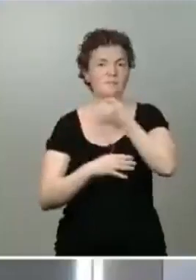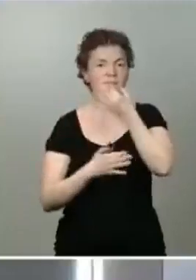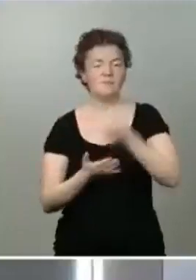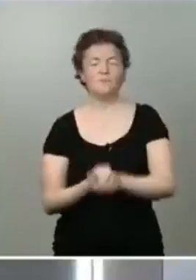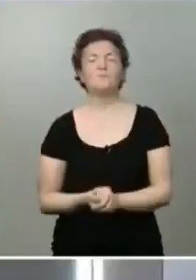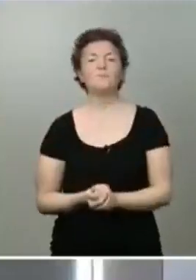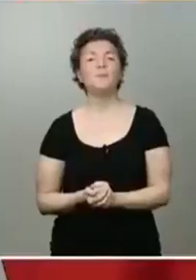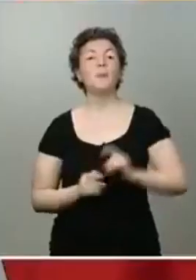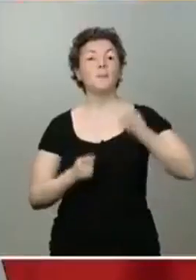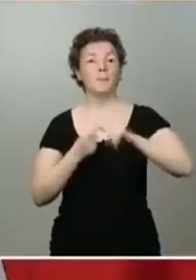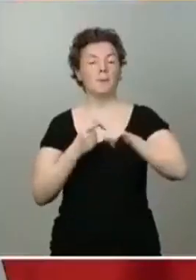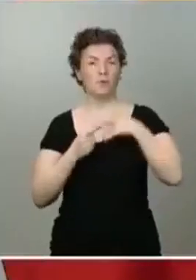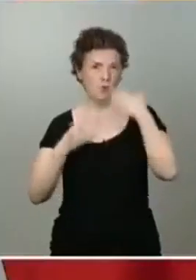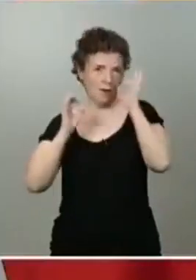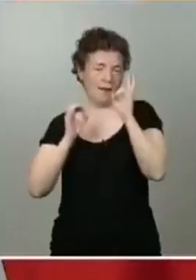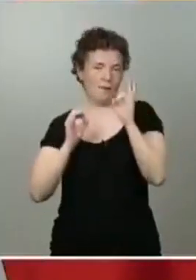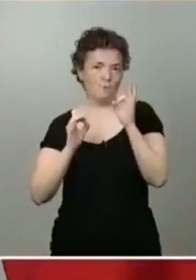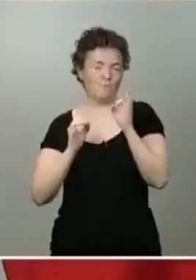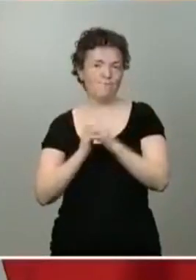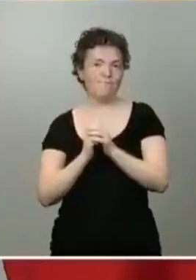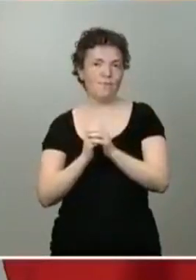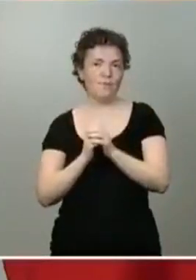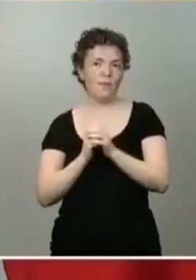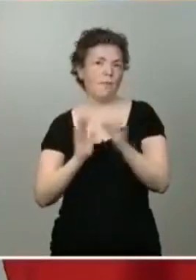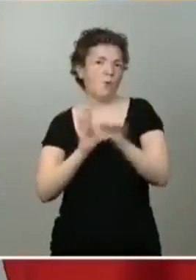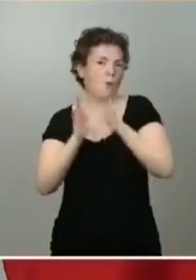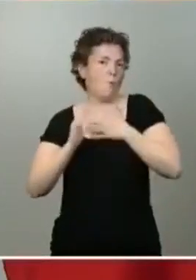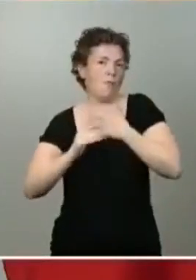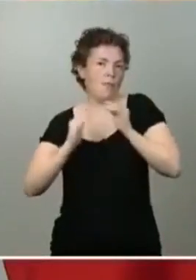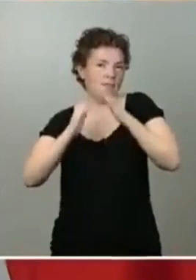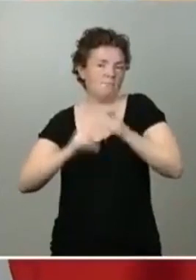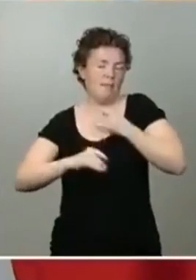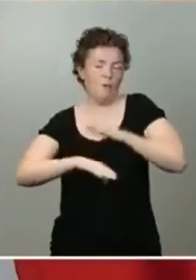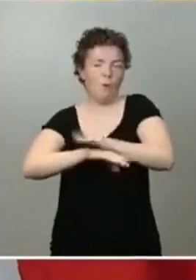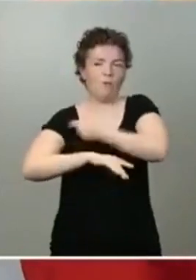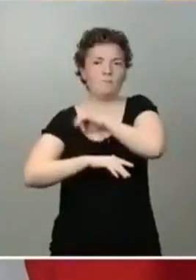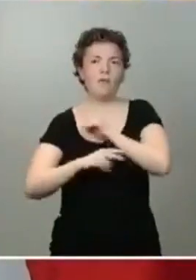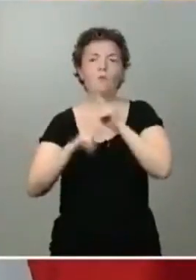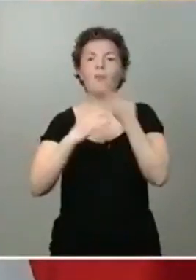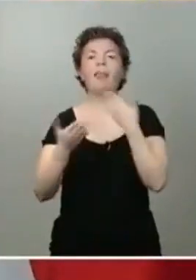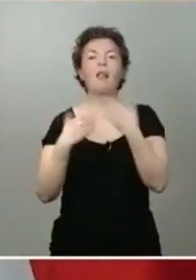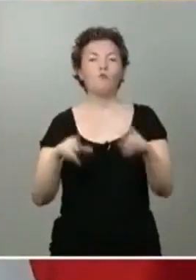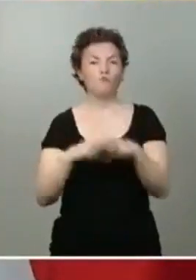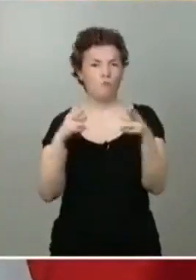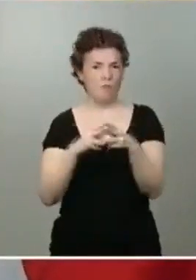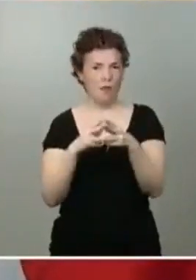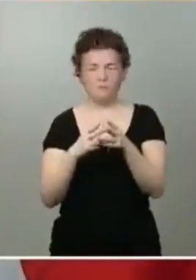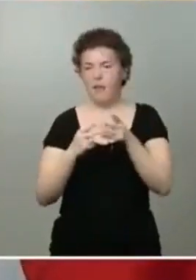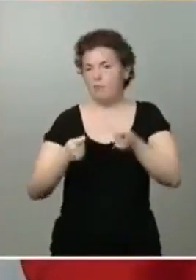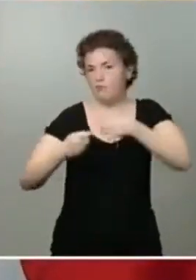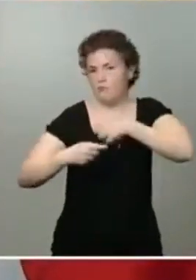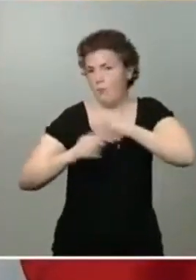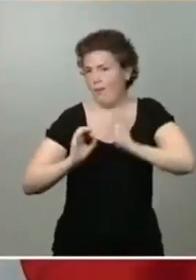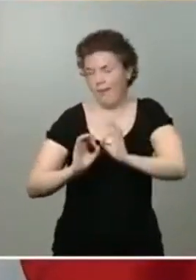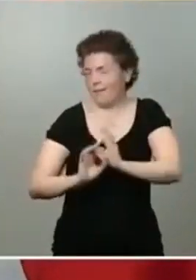En primer lugar, creo que la marca de la casa del Gobierno de España se llama diálogo social. Ya no es discutible ni en nuestro